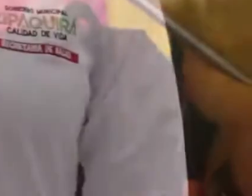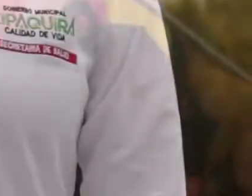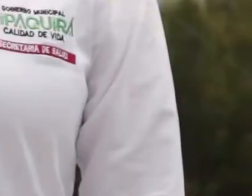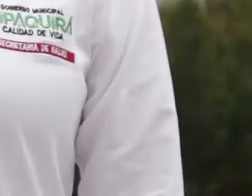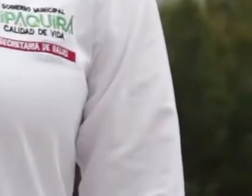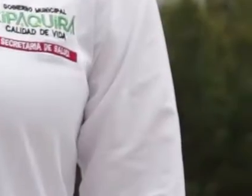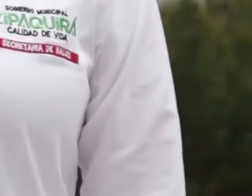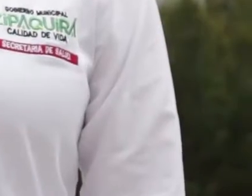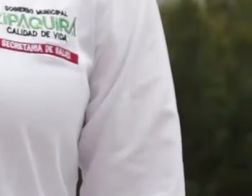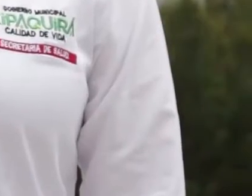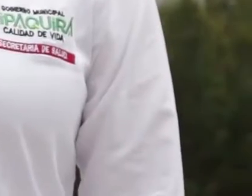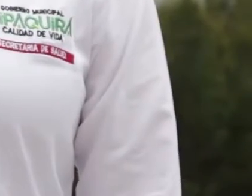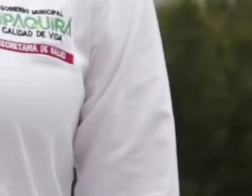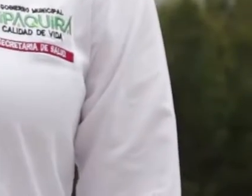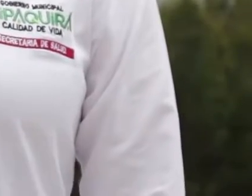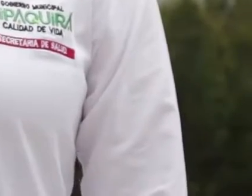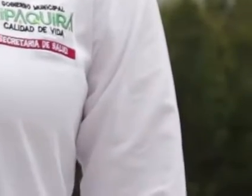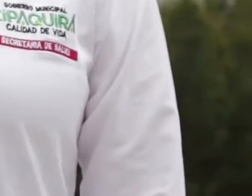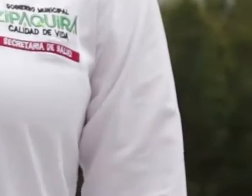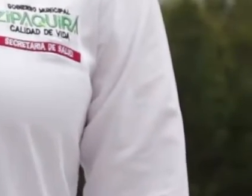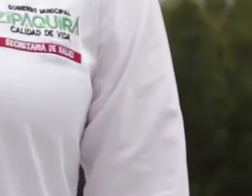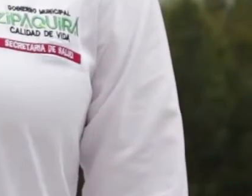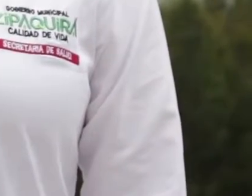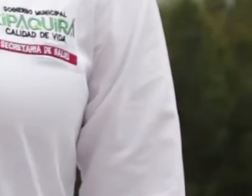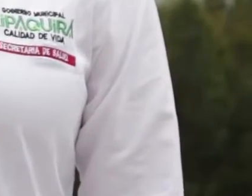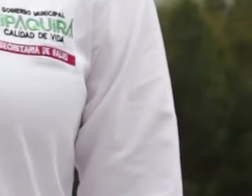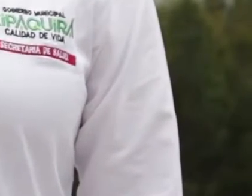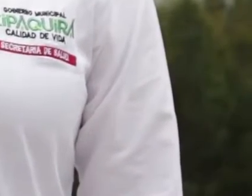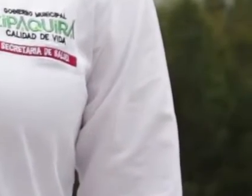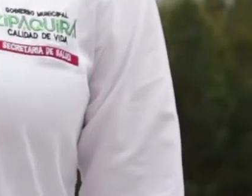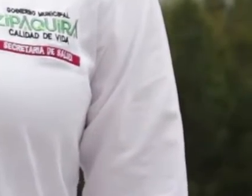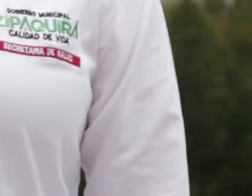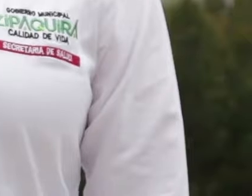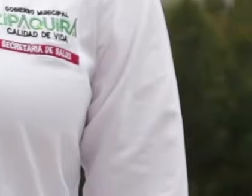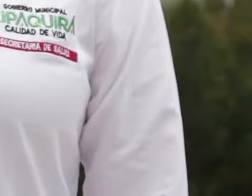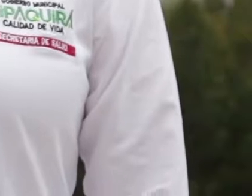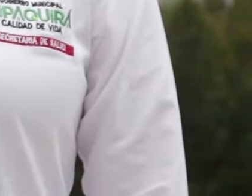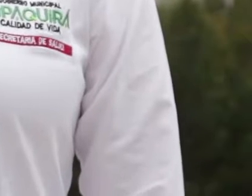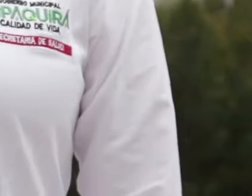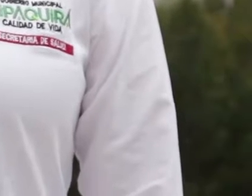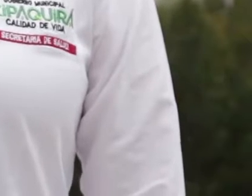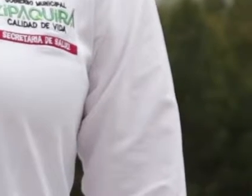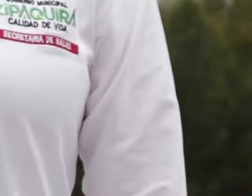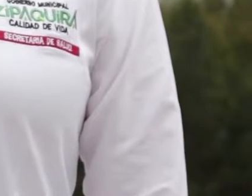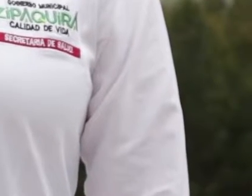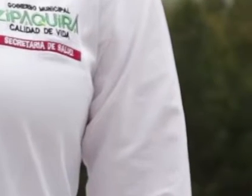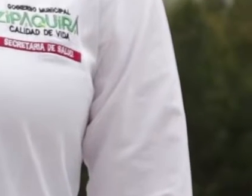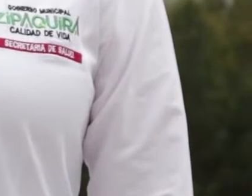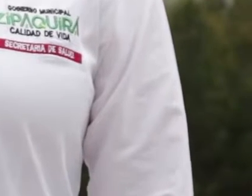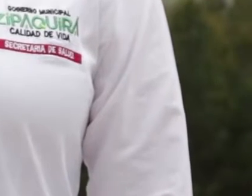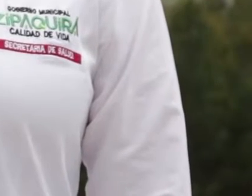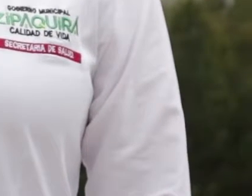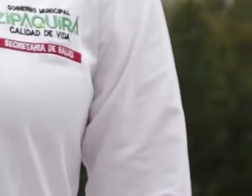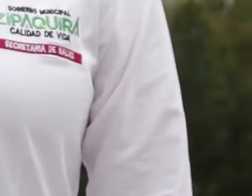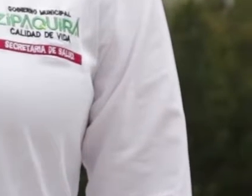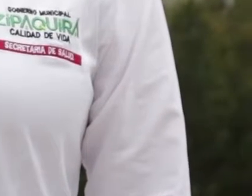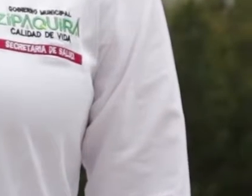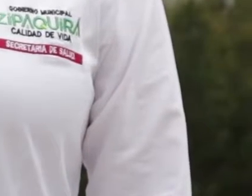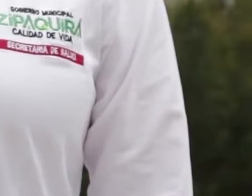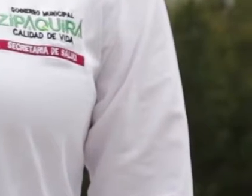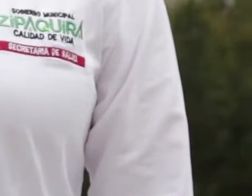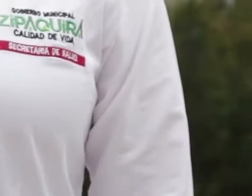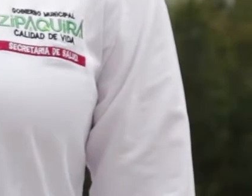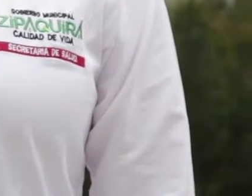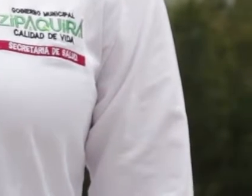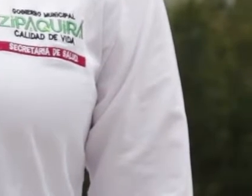enfermedades crónicas. Es así que se realizaron intervenciones educativas en diferentes cursos de vida, promoviendo la actividad física regular y la salud oral,